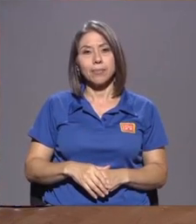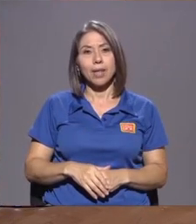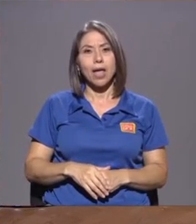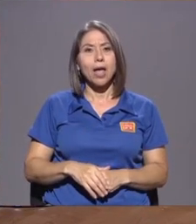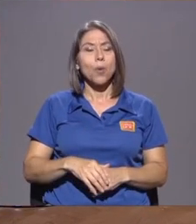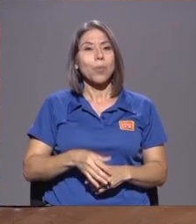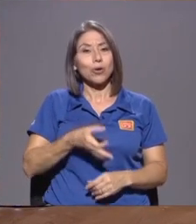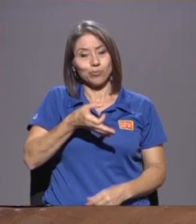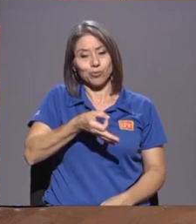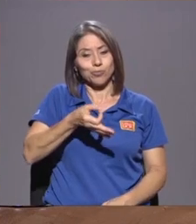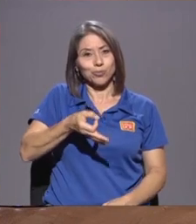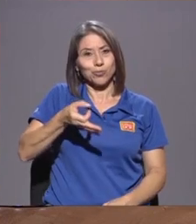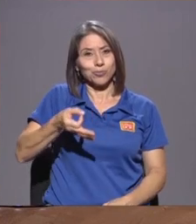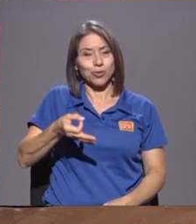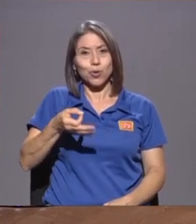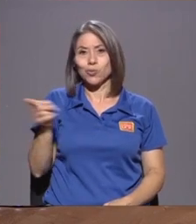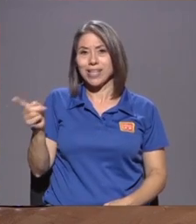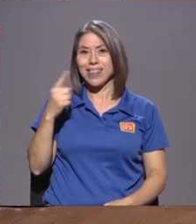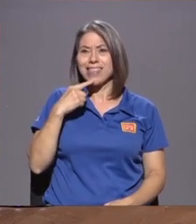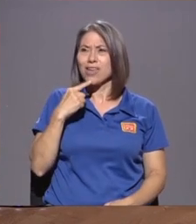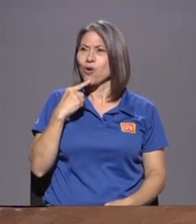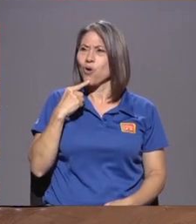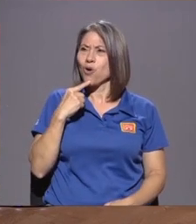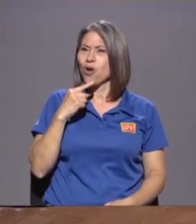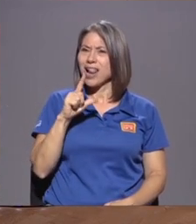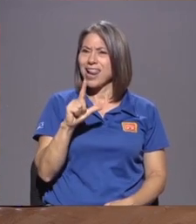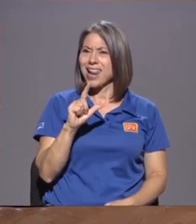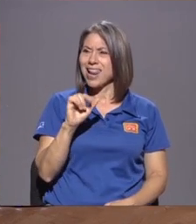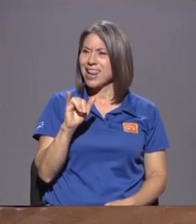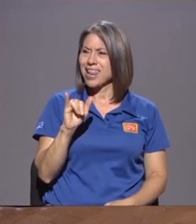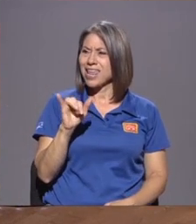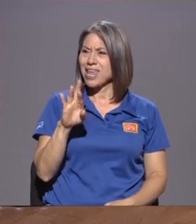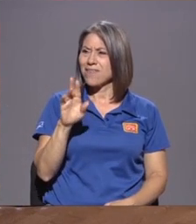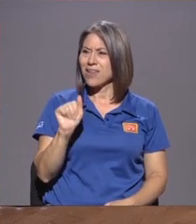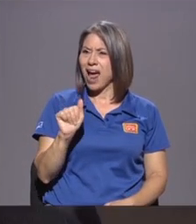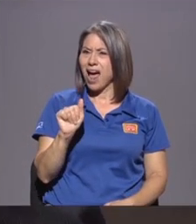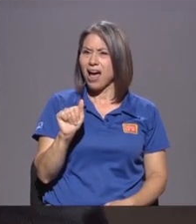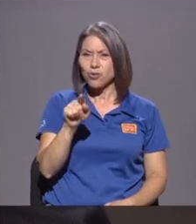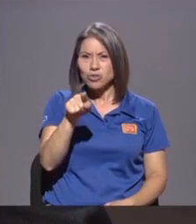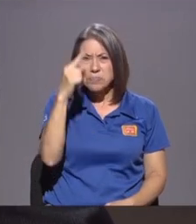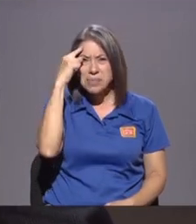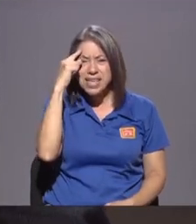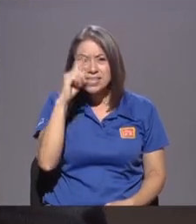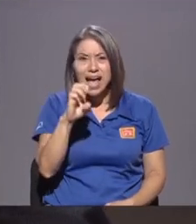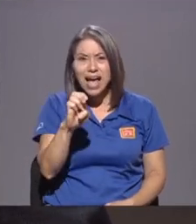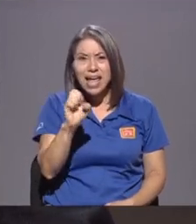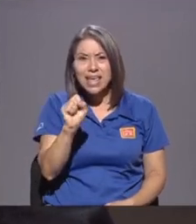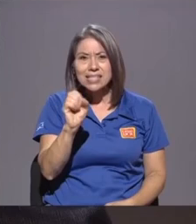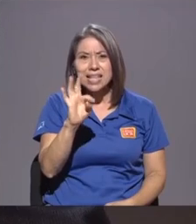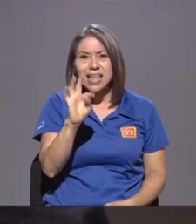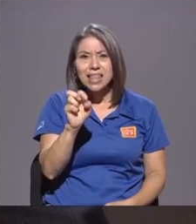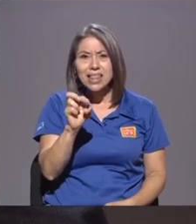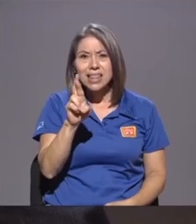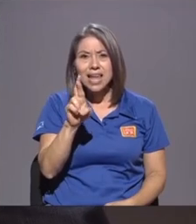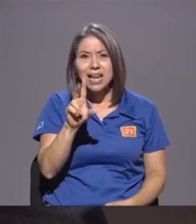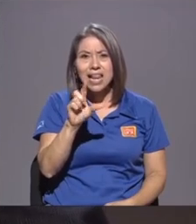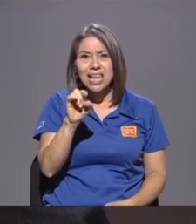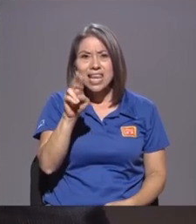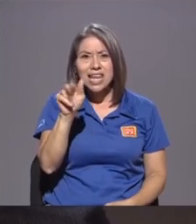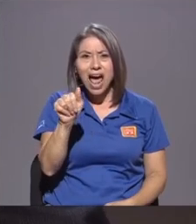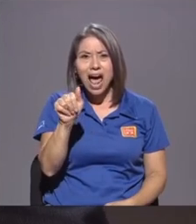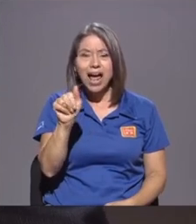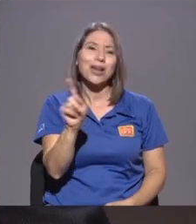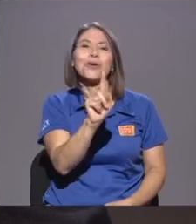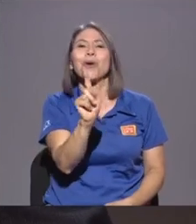Libra, ahora que dijo, vamos a hablar de la libra Y todo el mundo puede pensar la libra esterrina No, no es la libra esterrina Libra es un